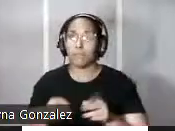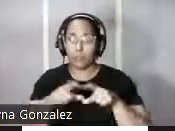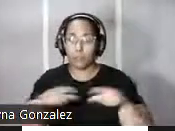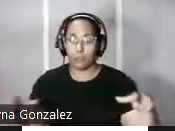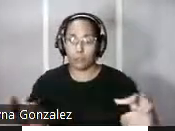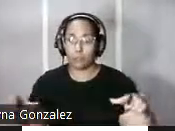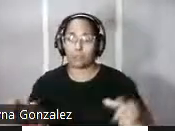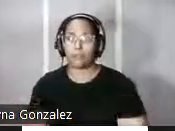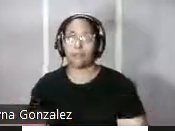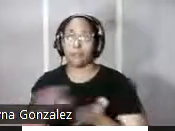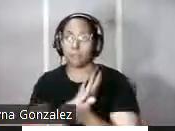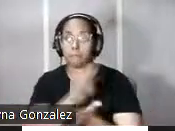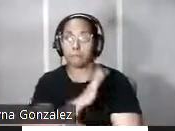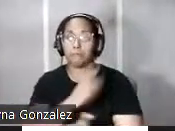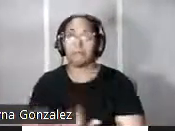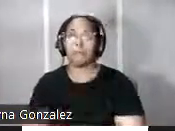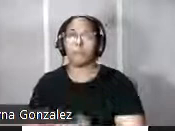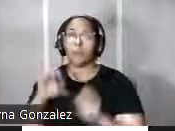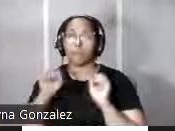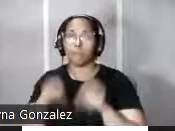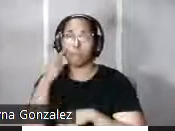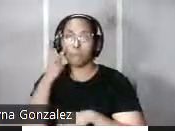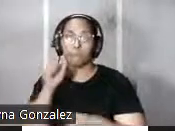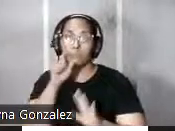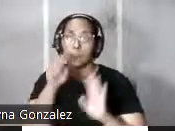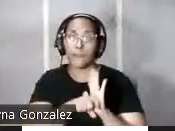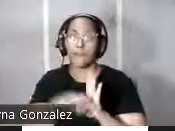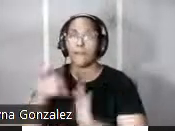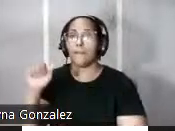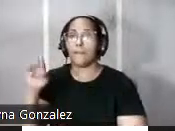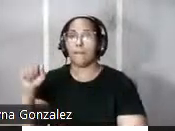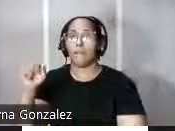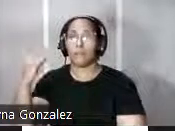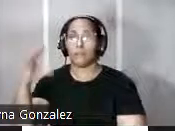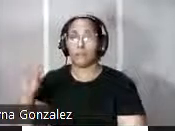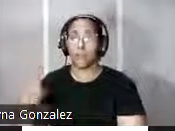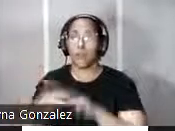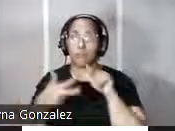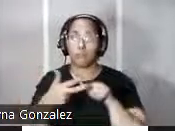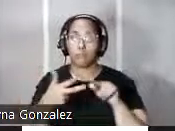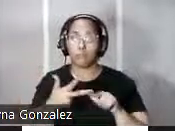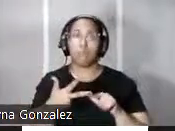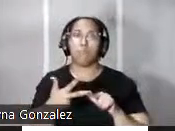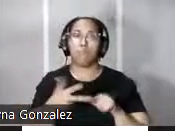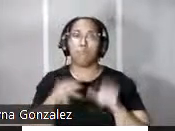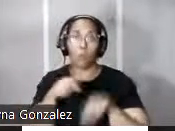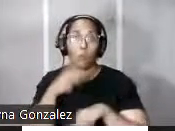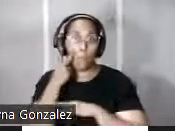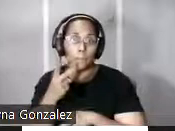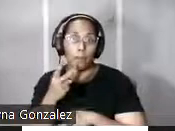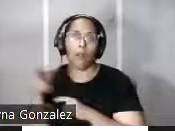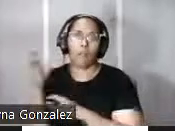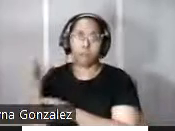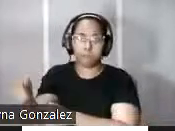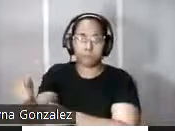planos aquí tienen una imagen porque la principal característica del abanico es que las tres bocas que se pueden observar aquí las tres cañoneras están